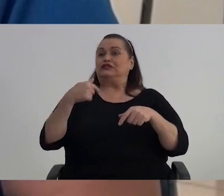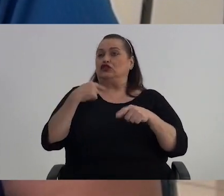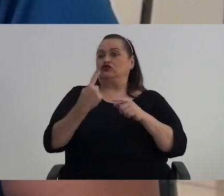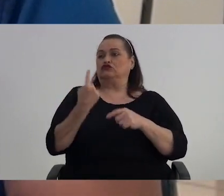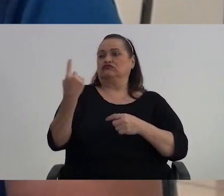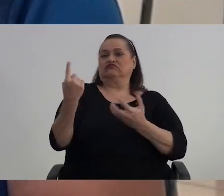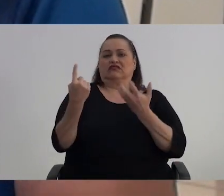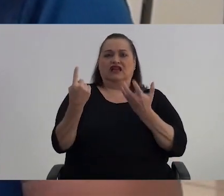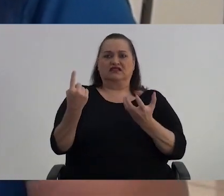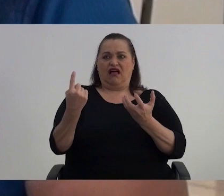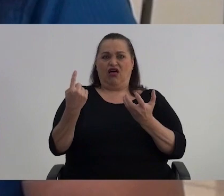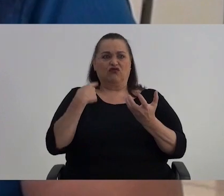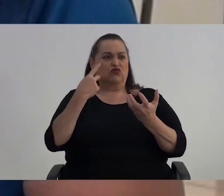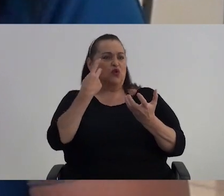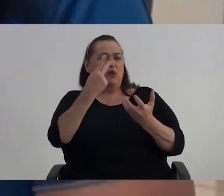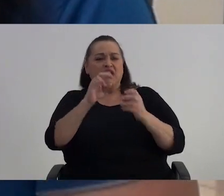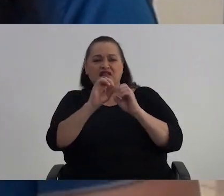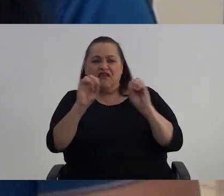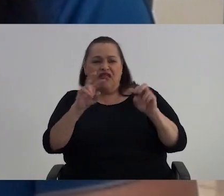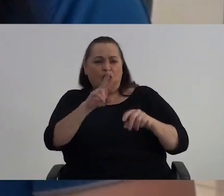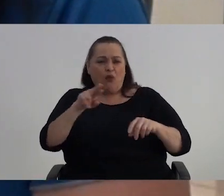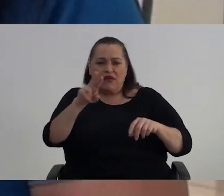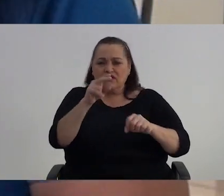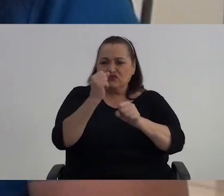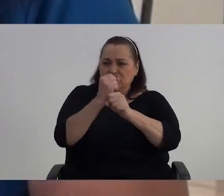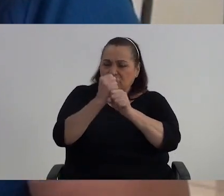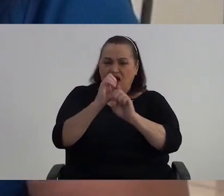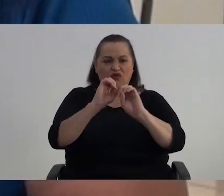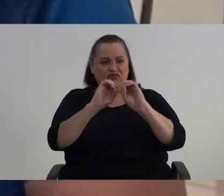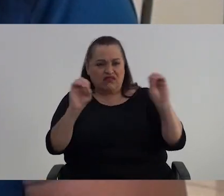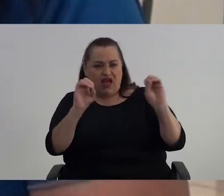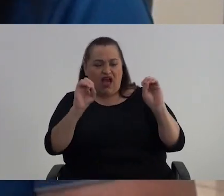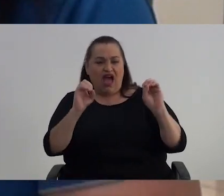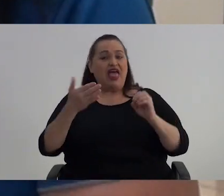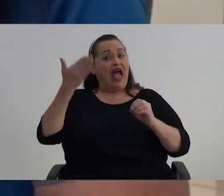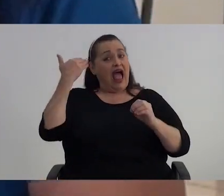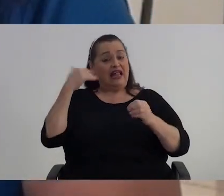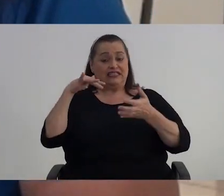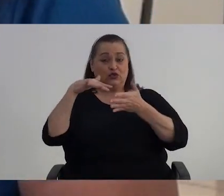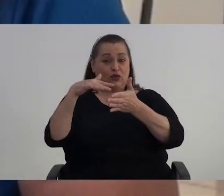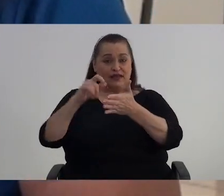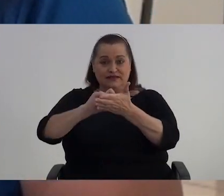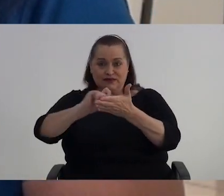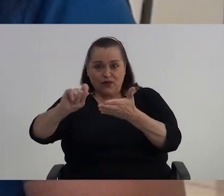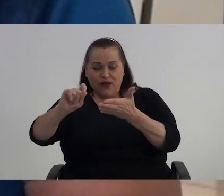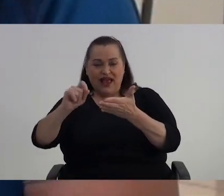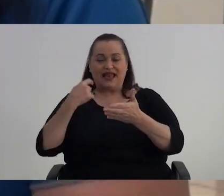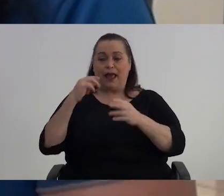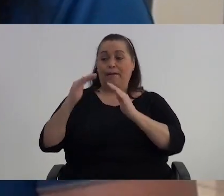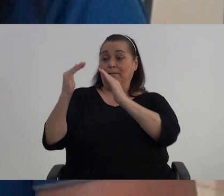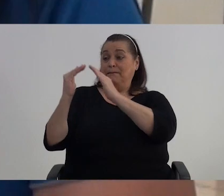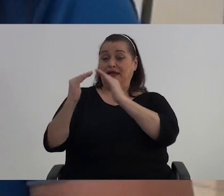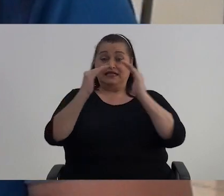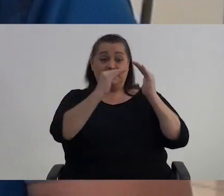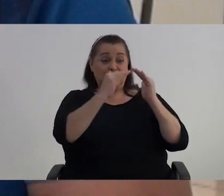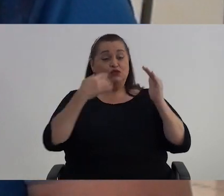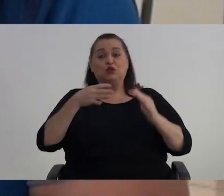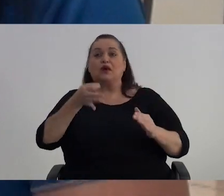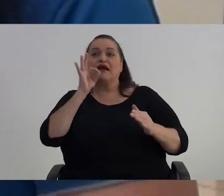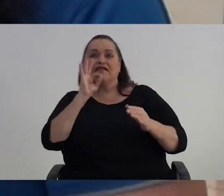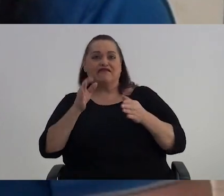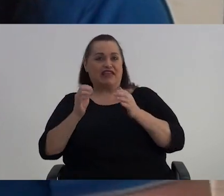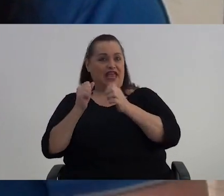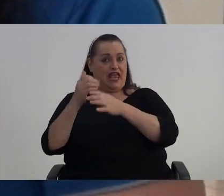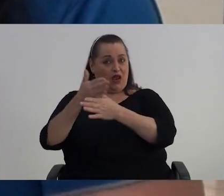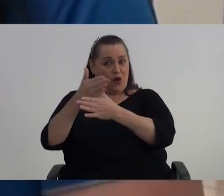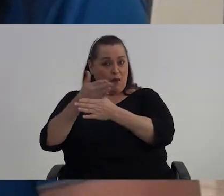completamente Y resulta que no volví a ver a mis excompañeros de trabajo, a los exalumnos de la escuela A los vecinos con los que me tomaba un café